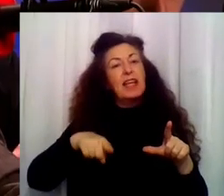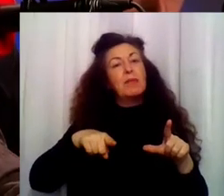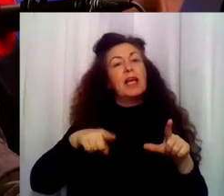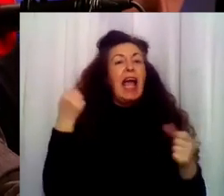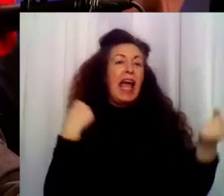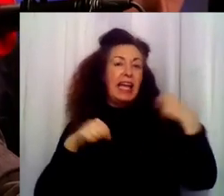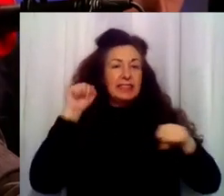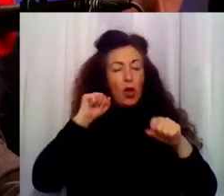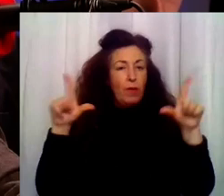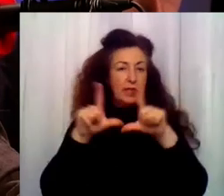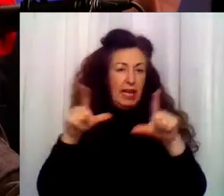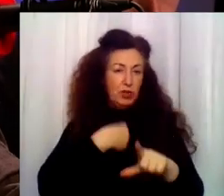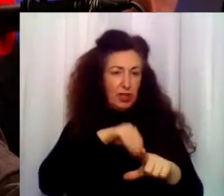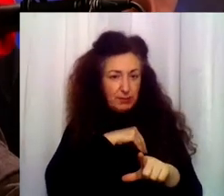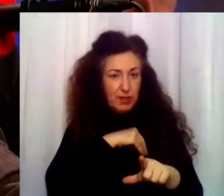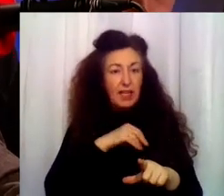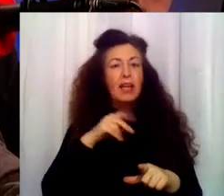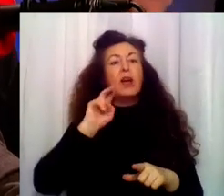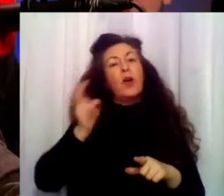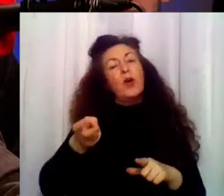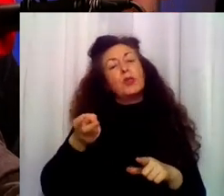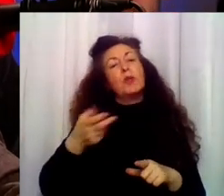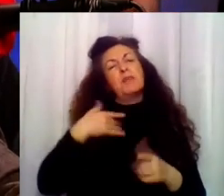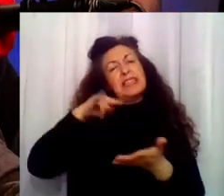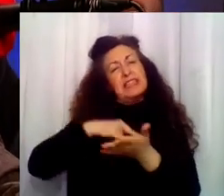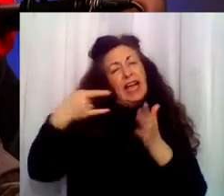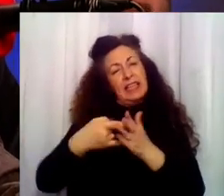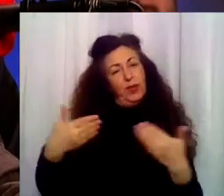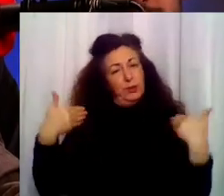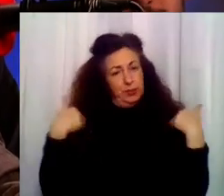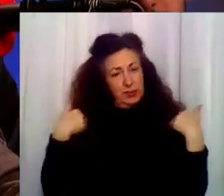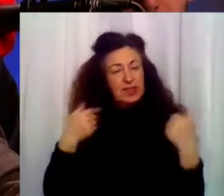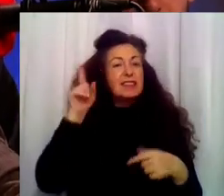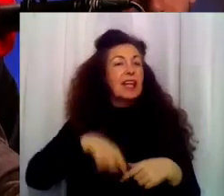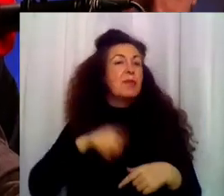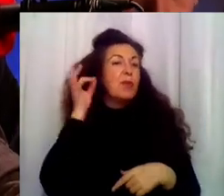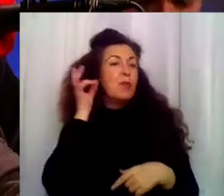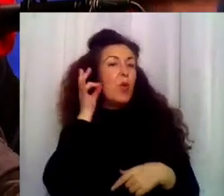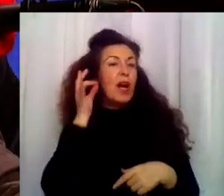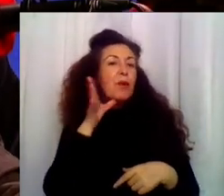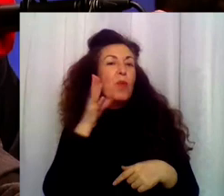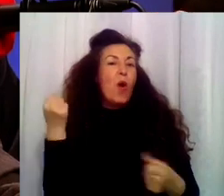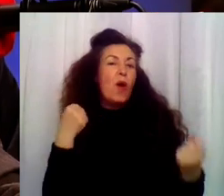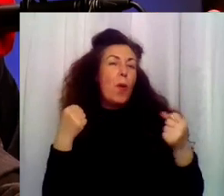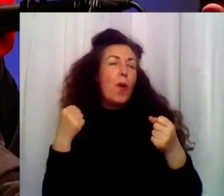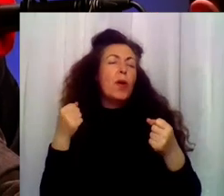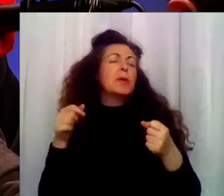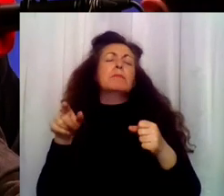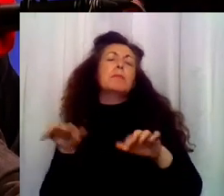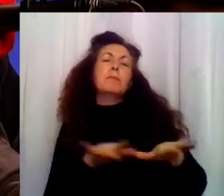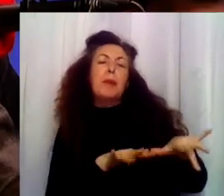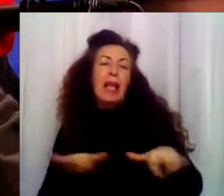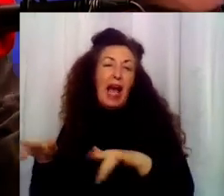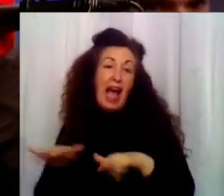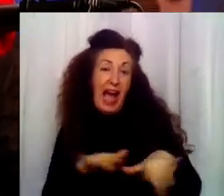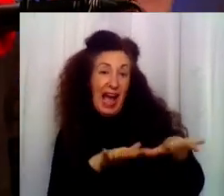Escenografía de Televisión Española, a Rodrigo Jiménez de Soporte Técnico y a Navega Toscano por interpretar las piezas de piano. Esta